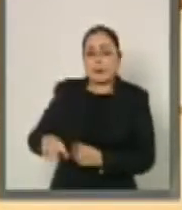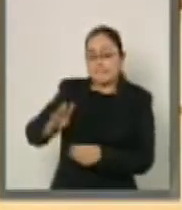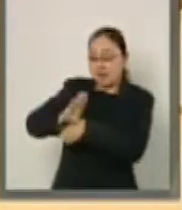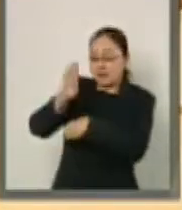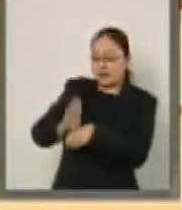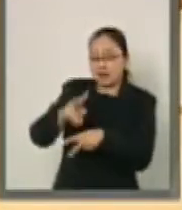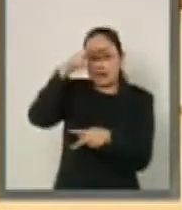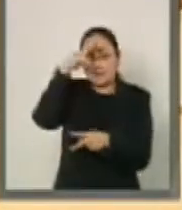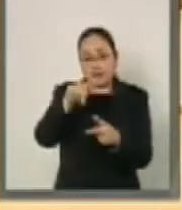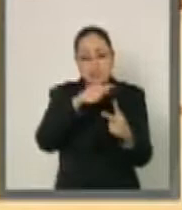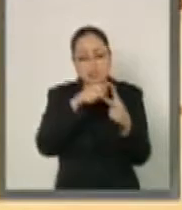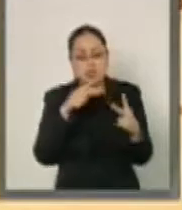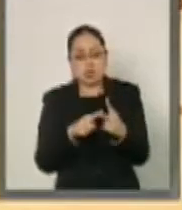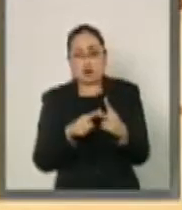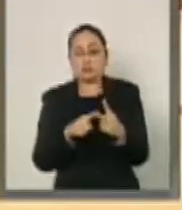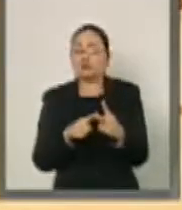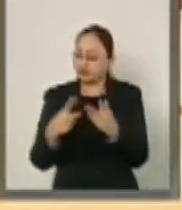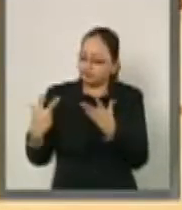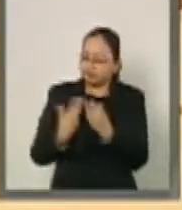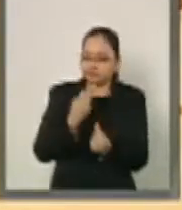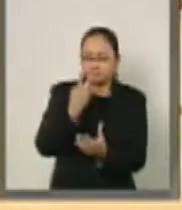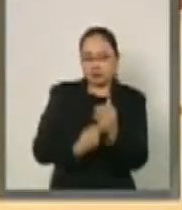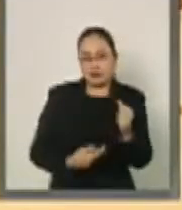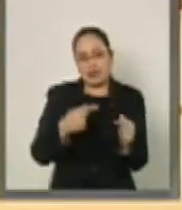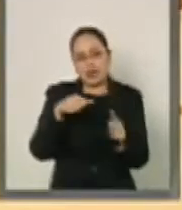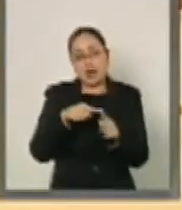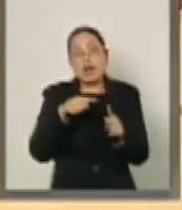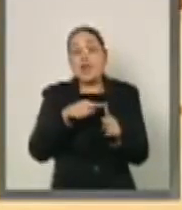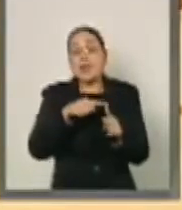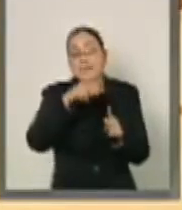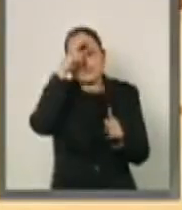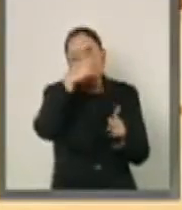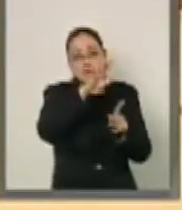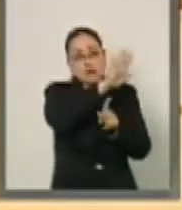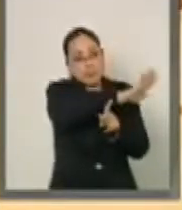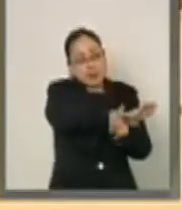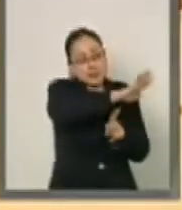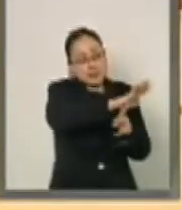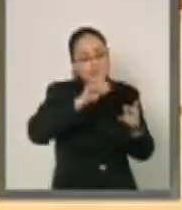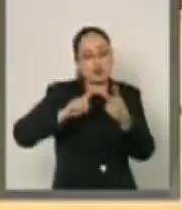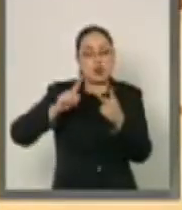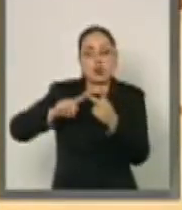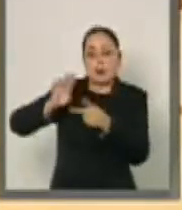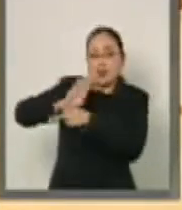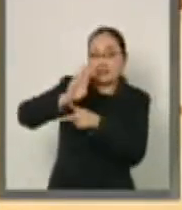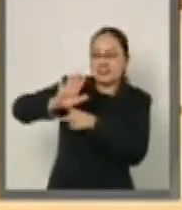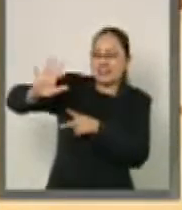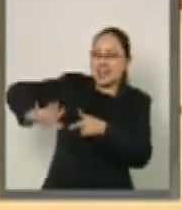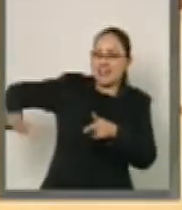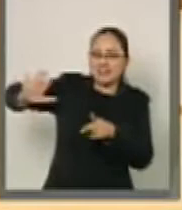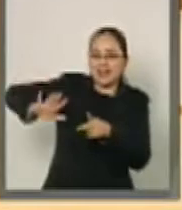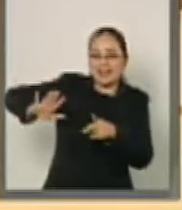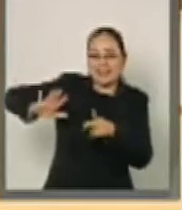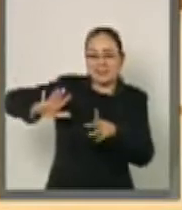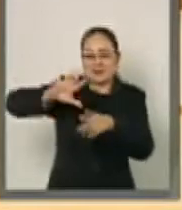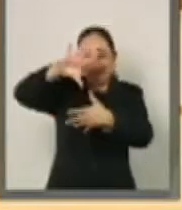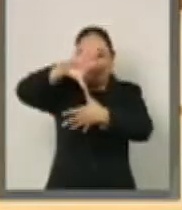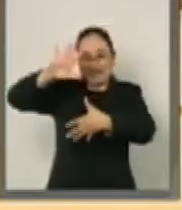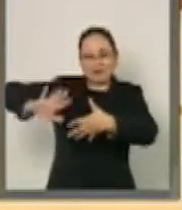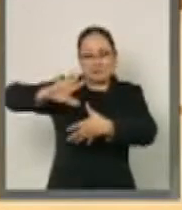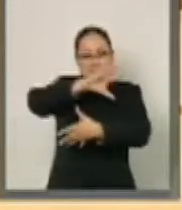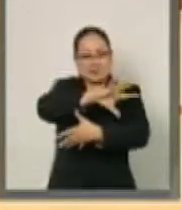dos grandes motores, México en el Pacífico y Brasil en el Atlántico, ambas naciones pueden